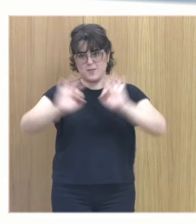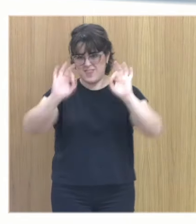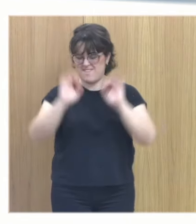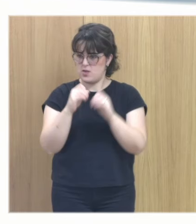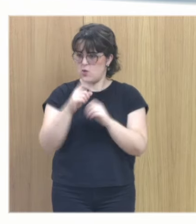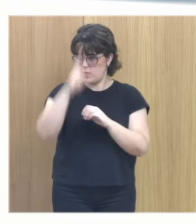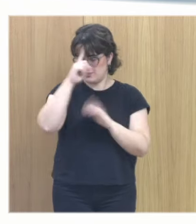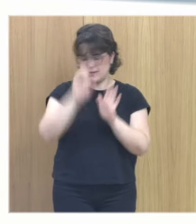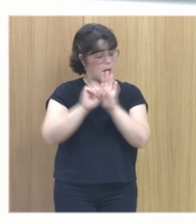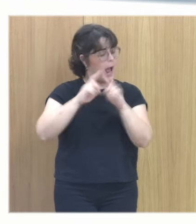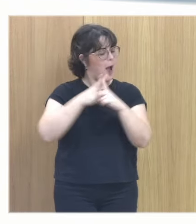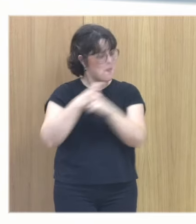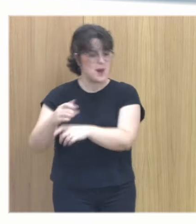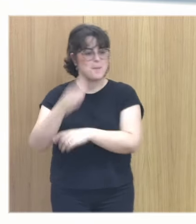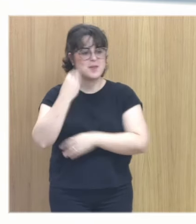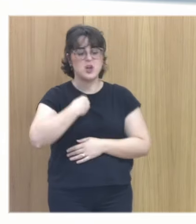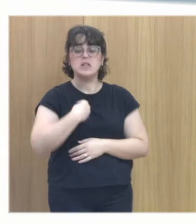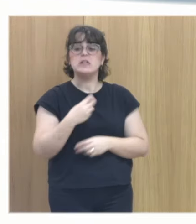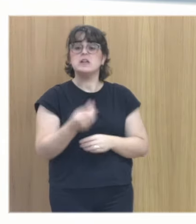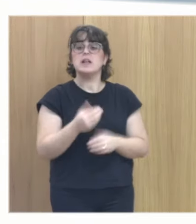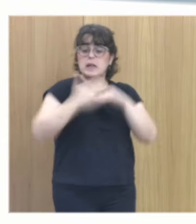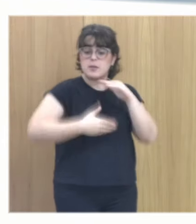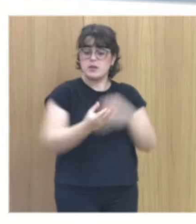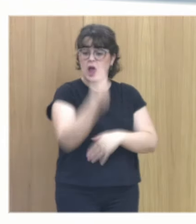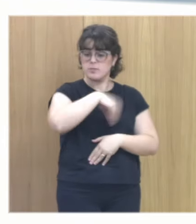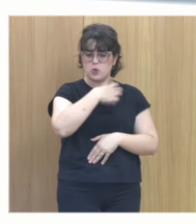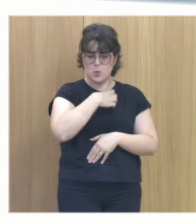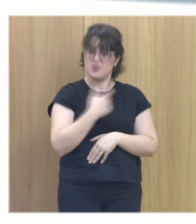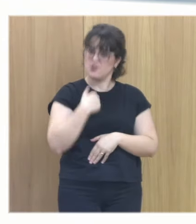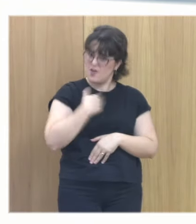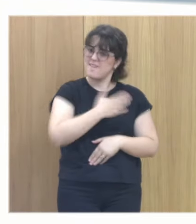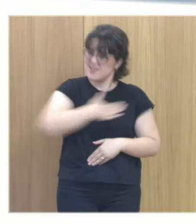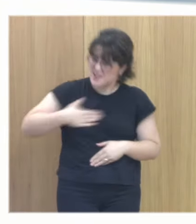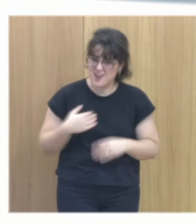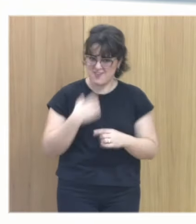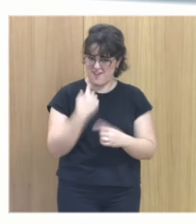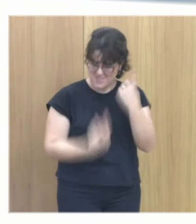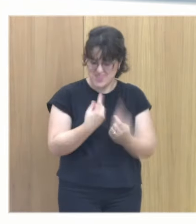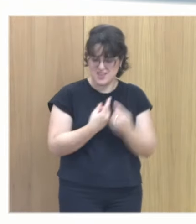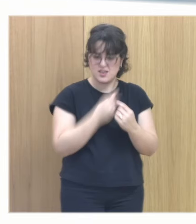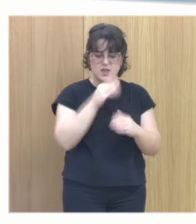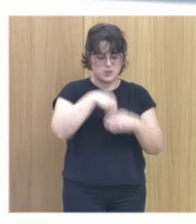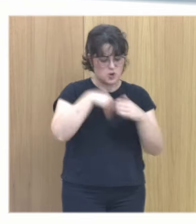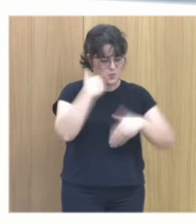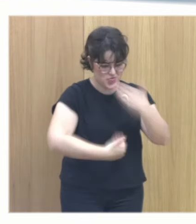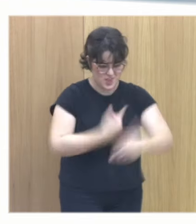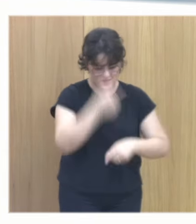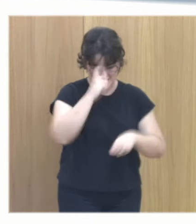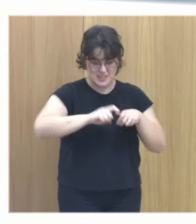límite porque es un límite que no me puedo saltar y que me va a apetecer saltarme en varios momentos del proceso psicoterapéutico